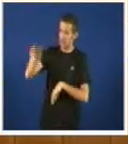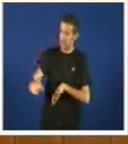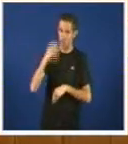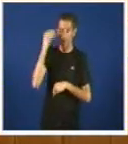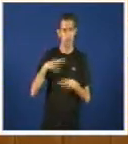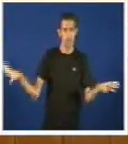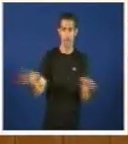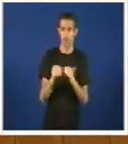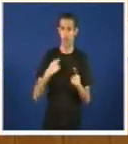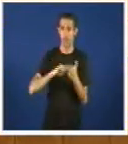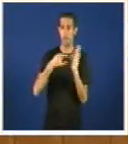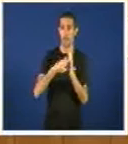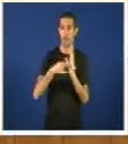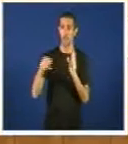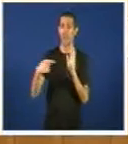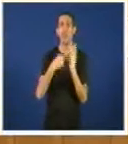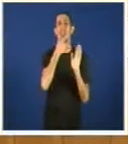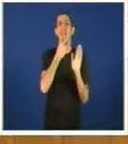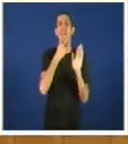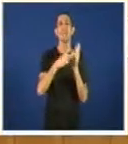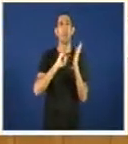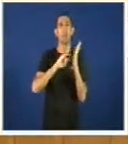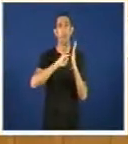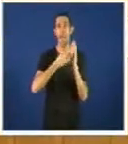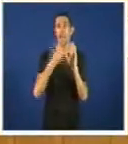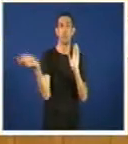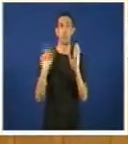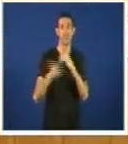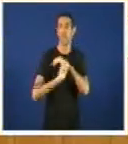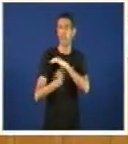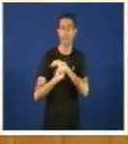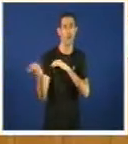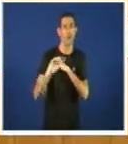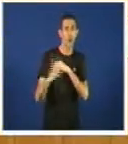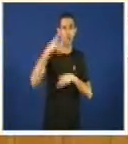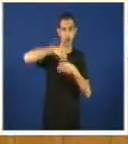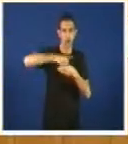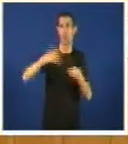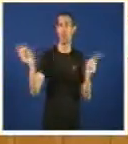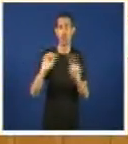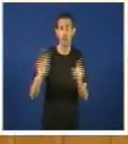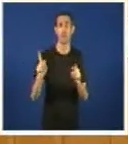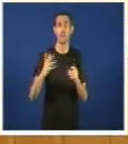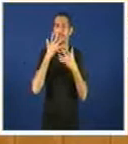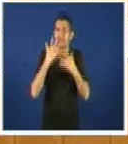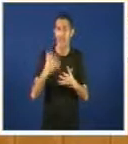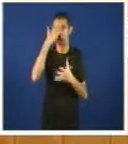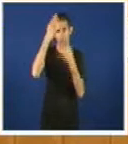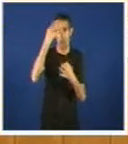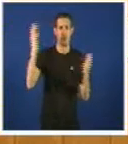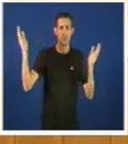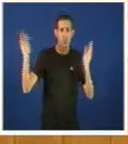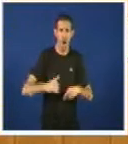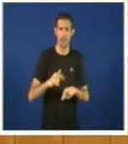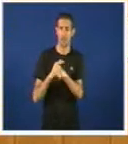deste plan porque isto nin é un plan nin hai estrategia nin hai contidos nin é serio nin riguroso ao